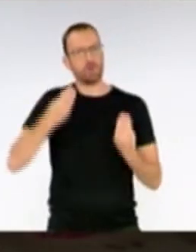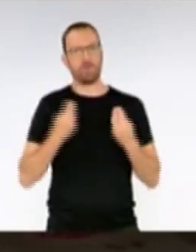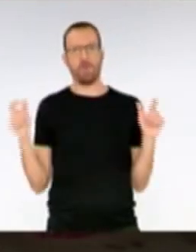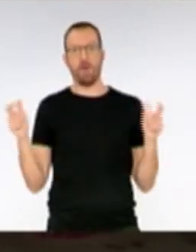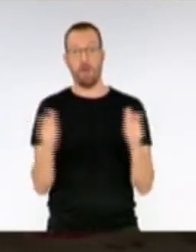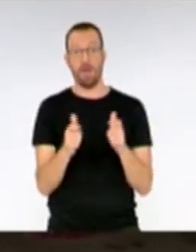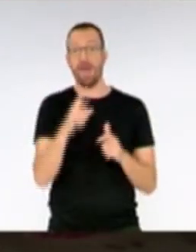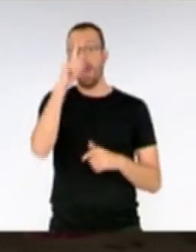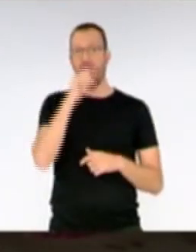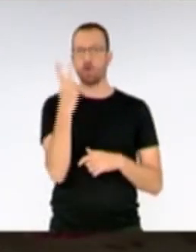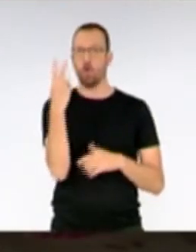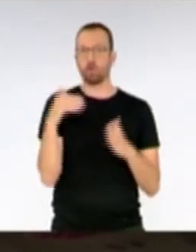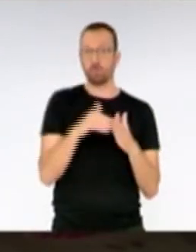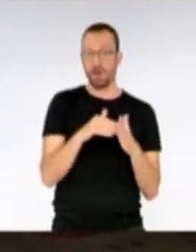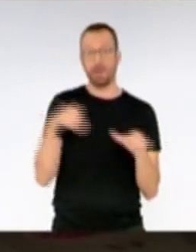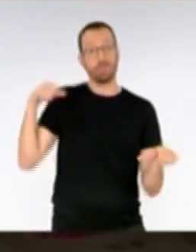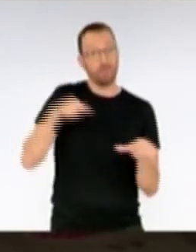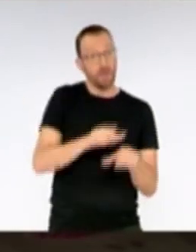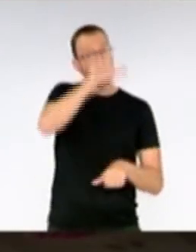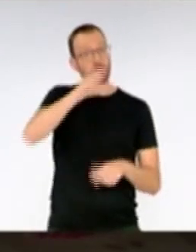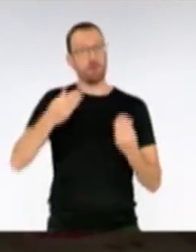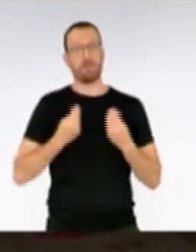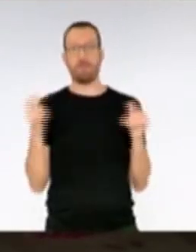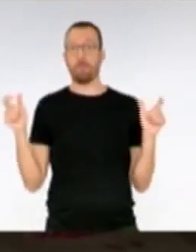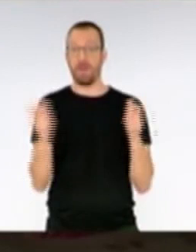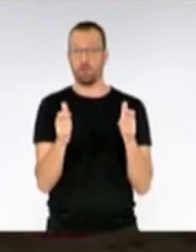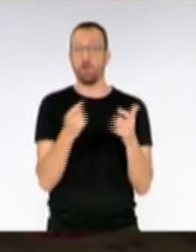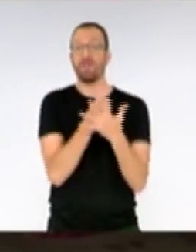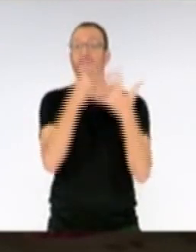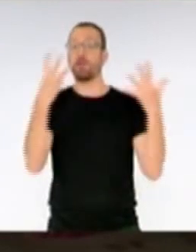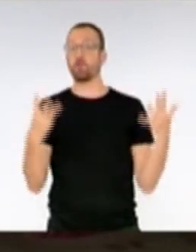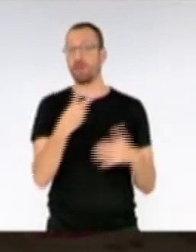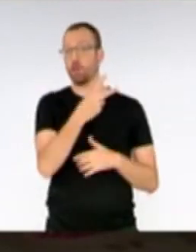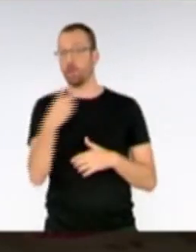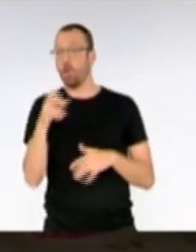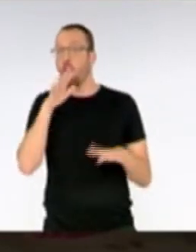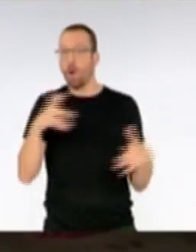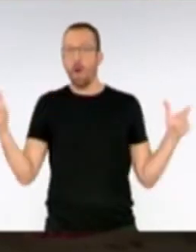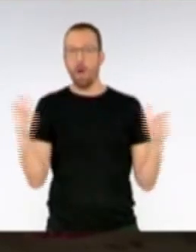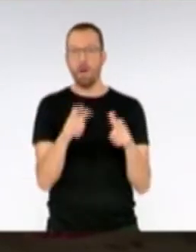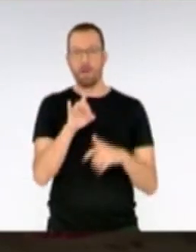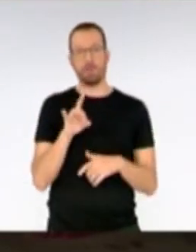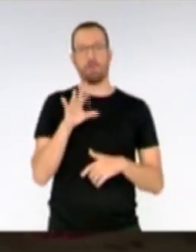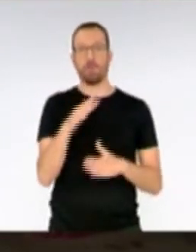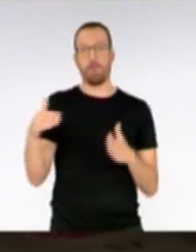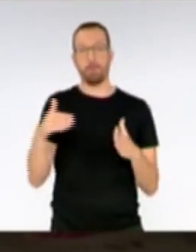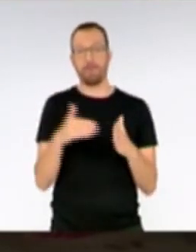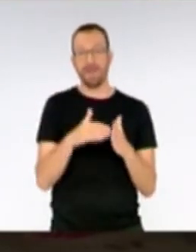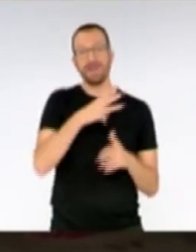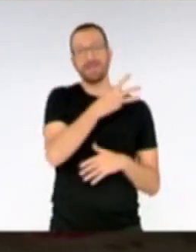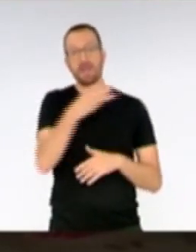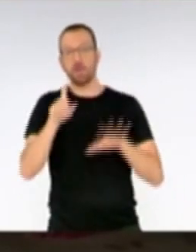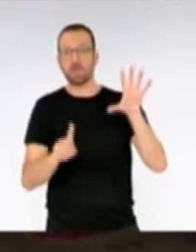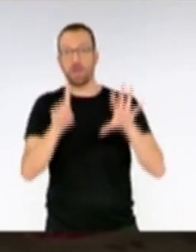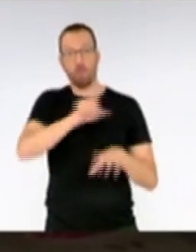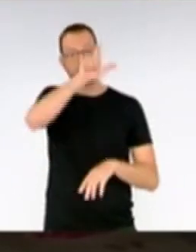año 2000 hemos ido bajando en el tema de población. Desde 18.200 hemos pasado a tener 15.361